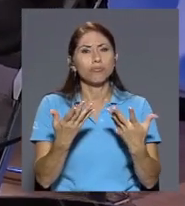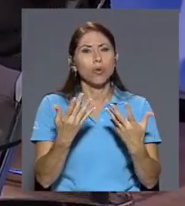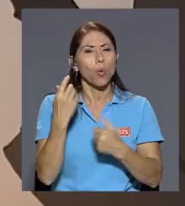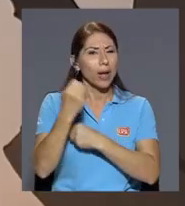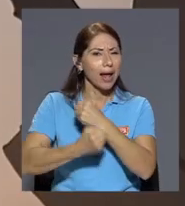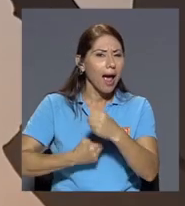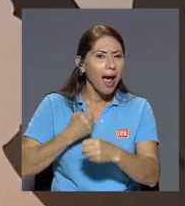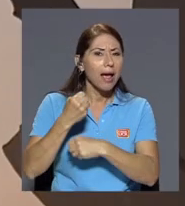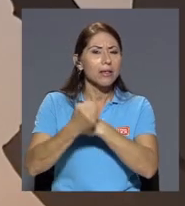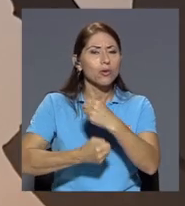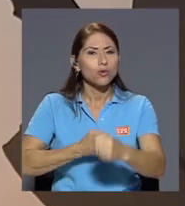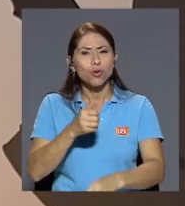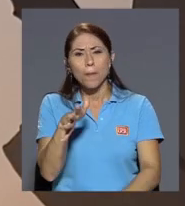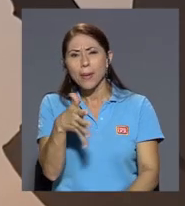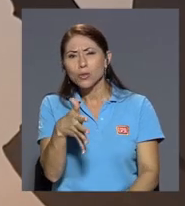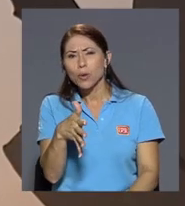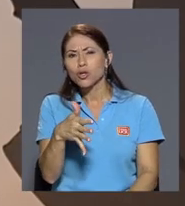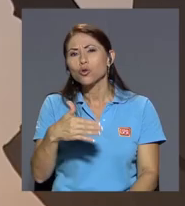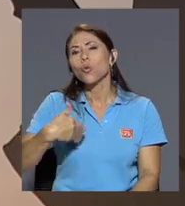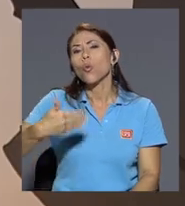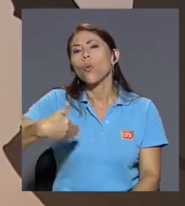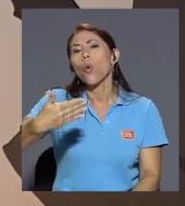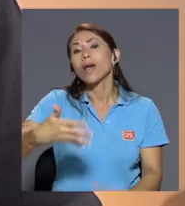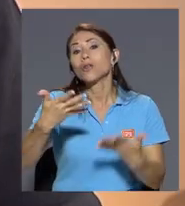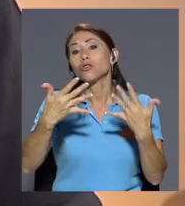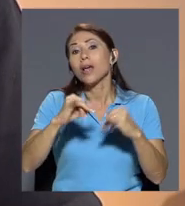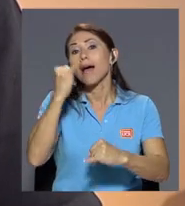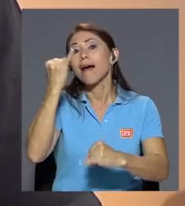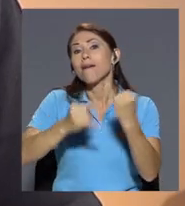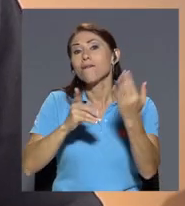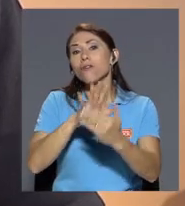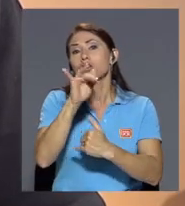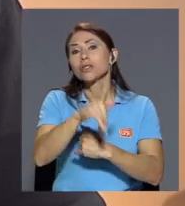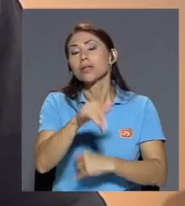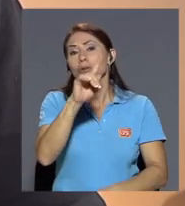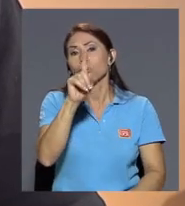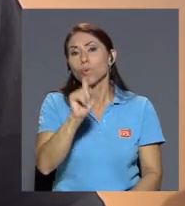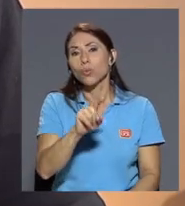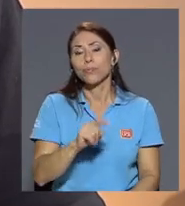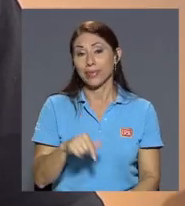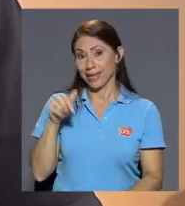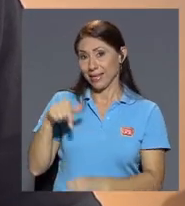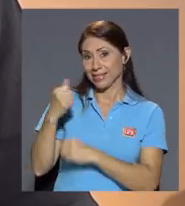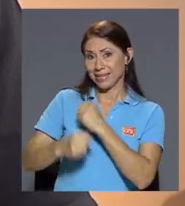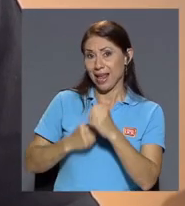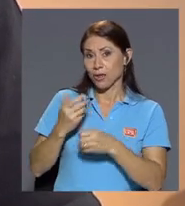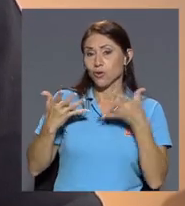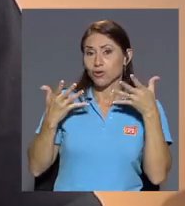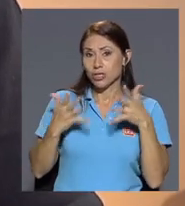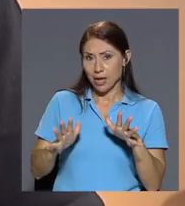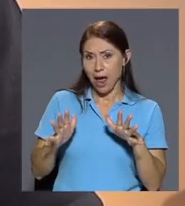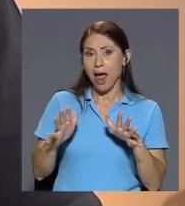más o menos cuando podremos ver ese proyecto bien bueno para este año ya están los planos elaborados se tiene